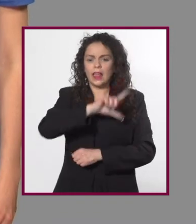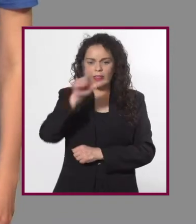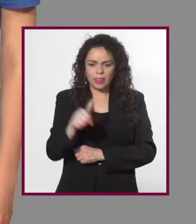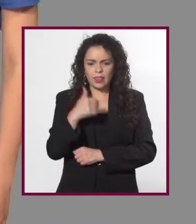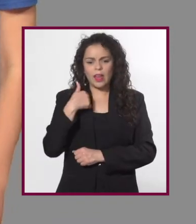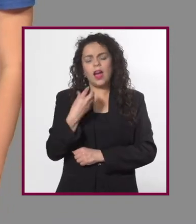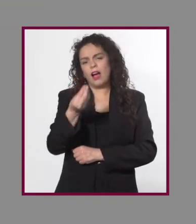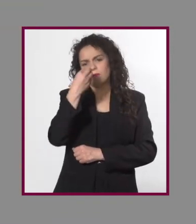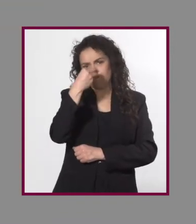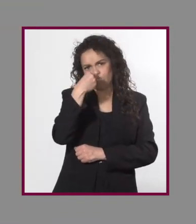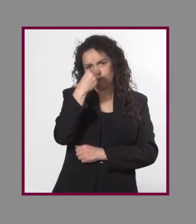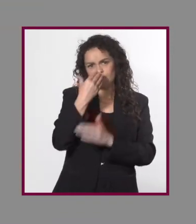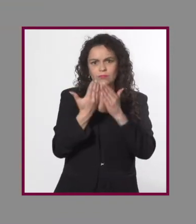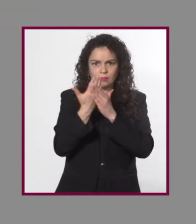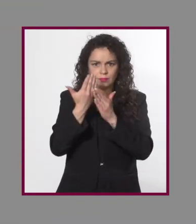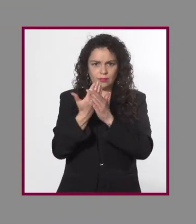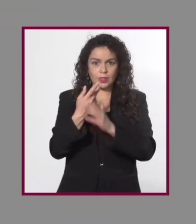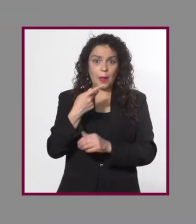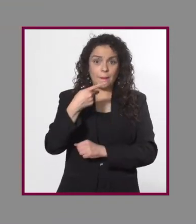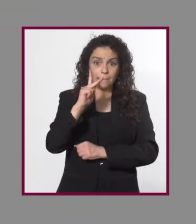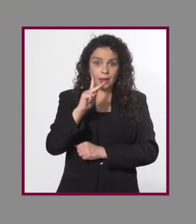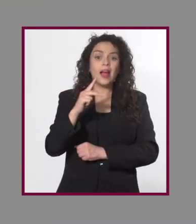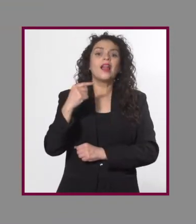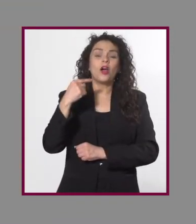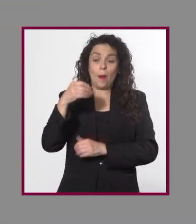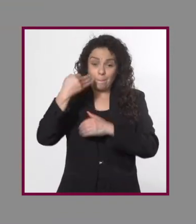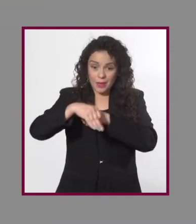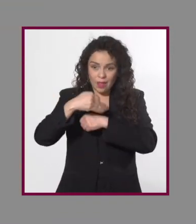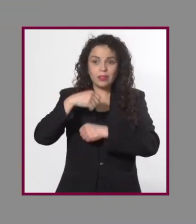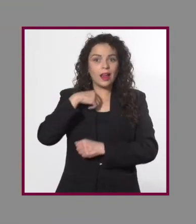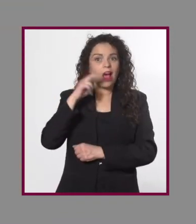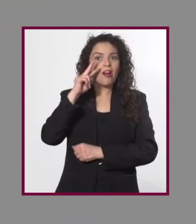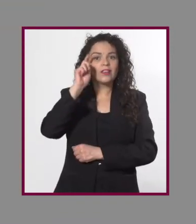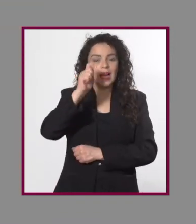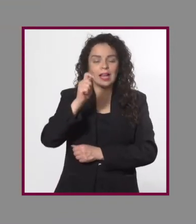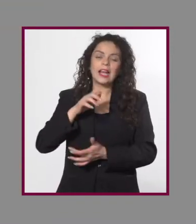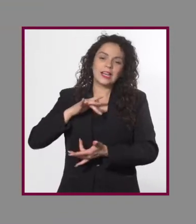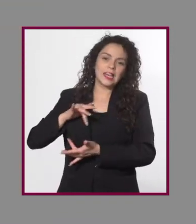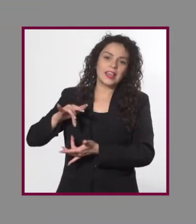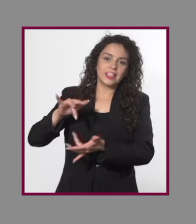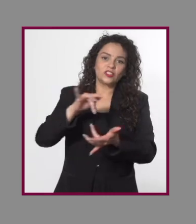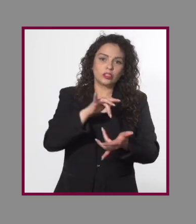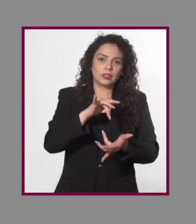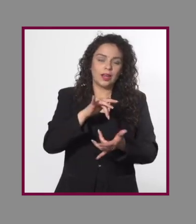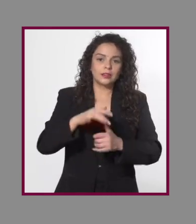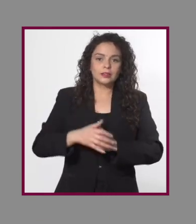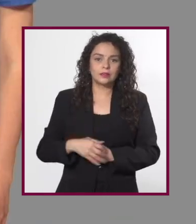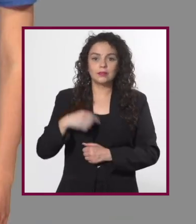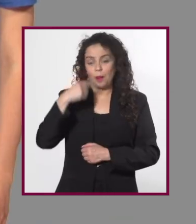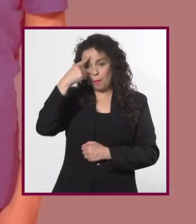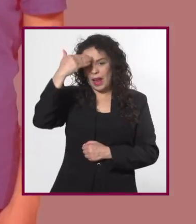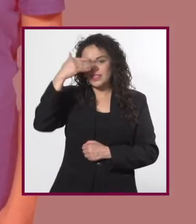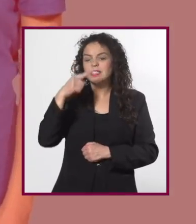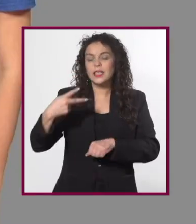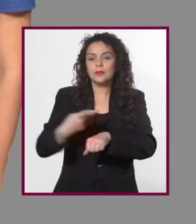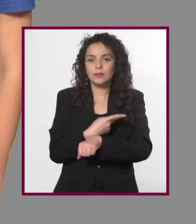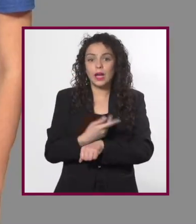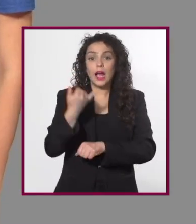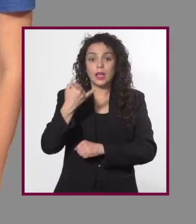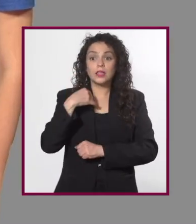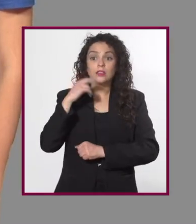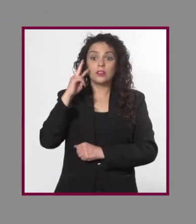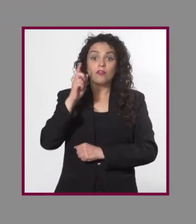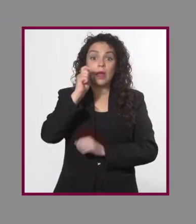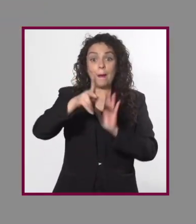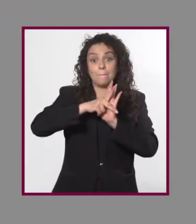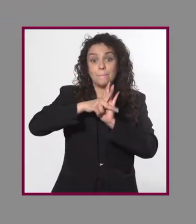Después desayuno, pero mientras lo hago me gusta estar enterado, así que me meto a mis redes sociales y